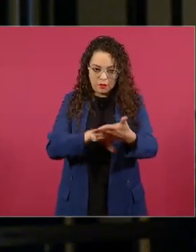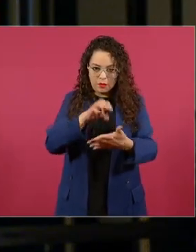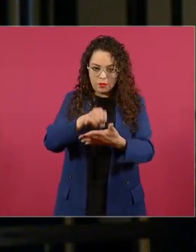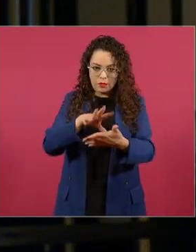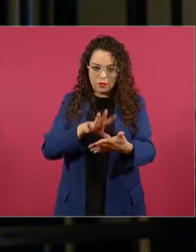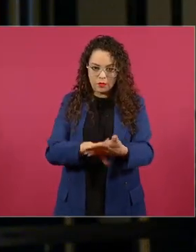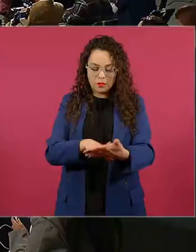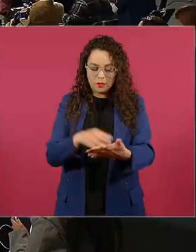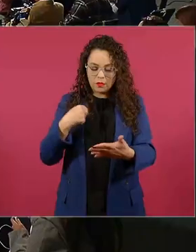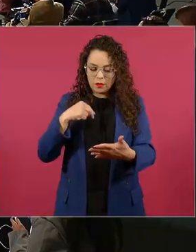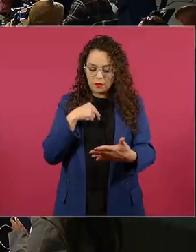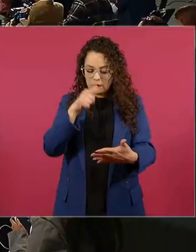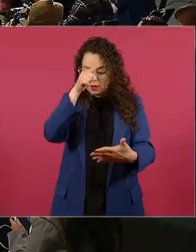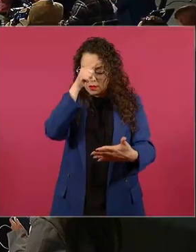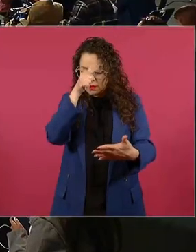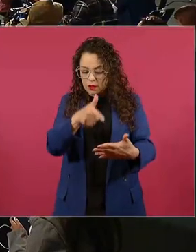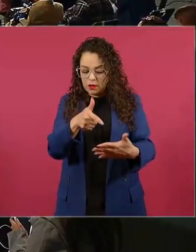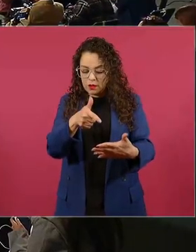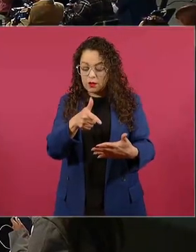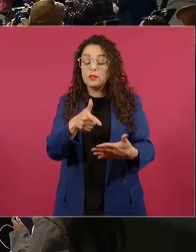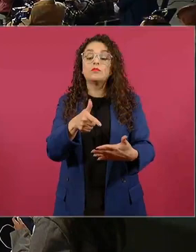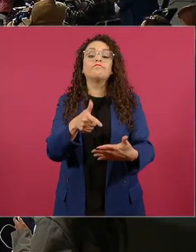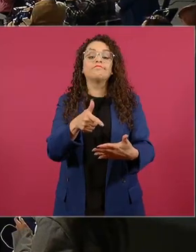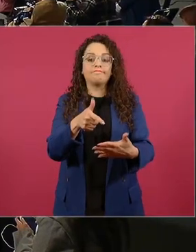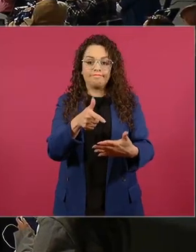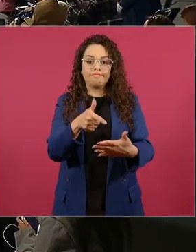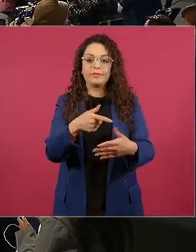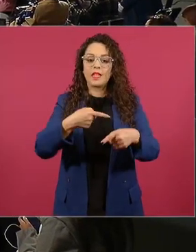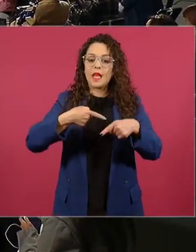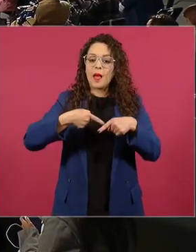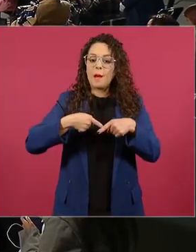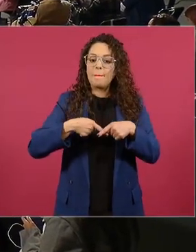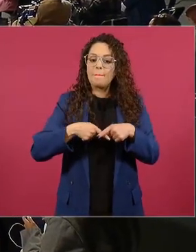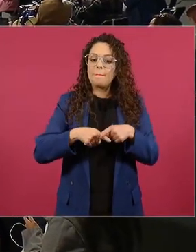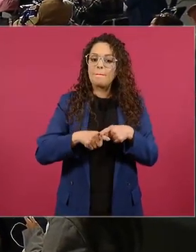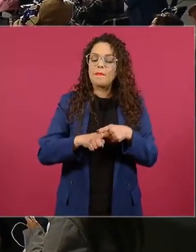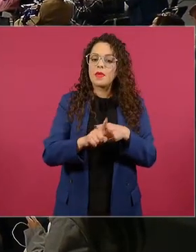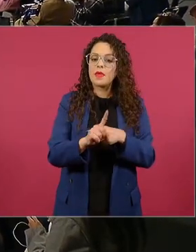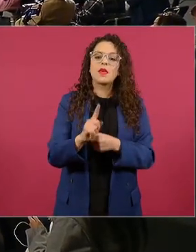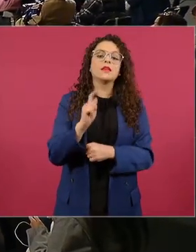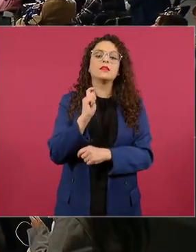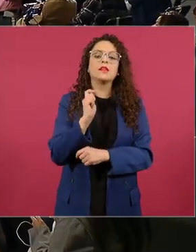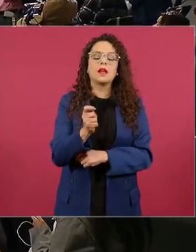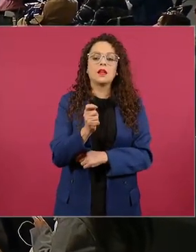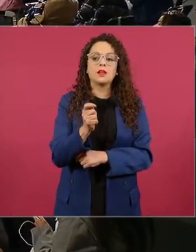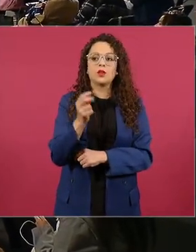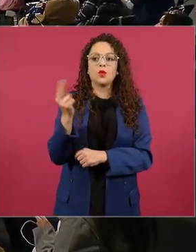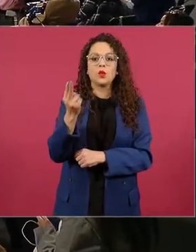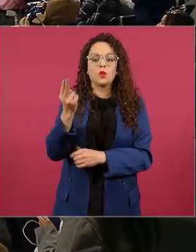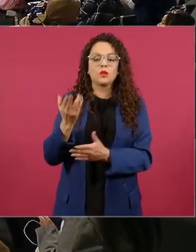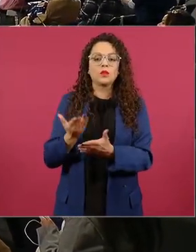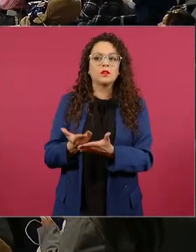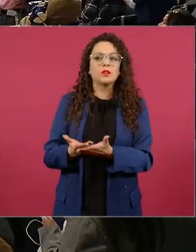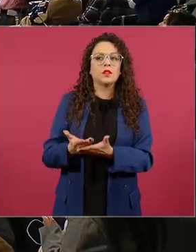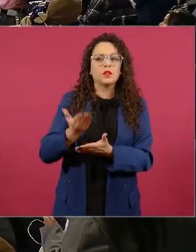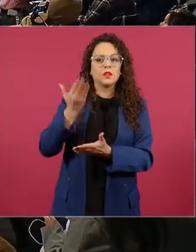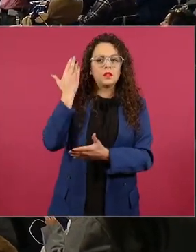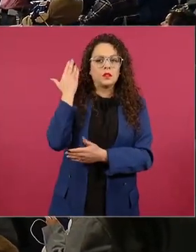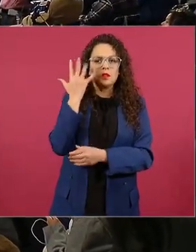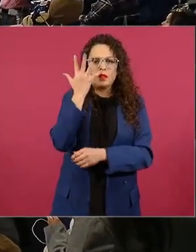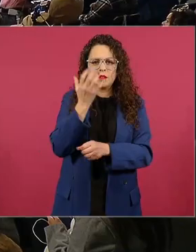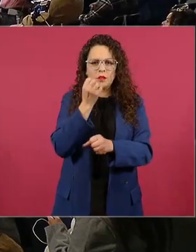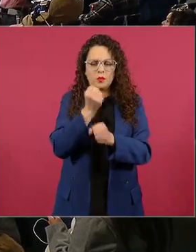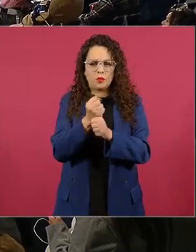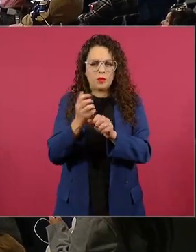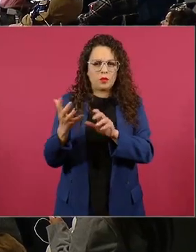-campaña y es evidente que se está formando un evento muy similar al que usted protagonizó hace poco más de cinco